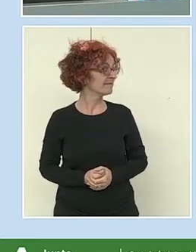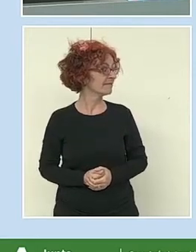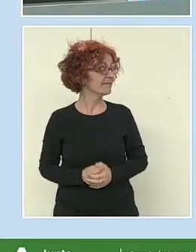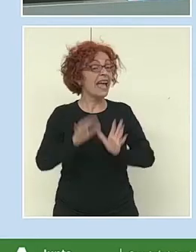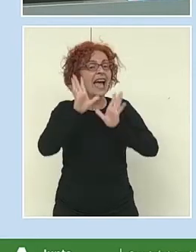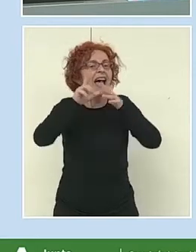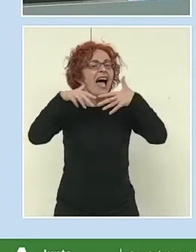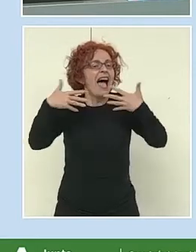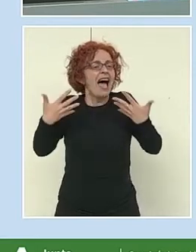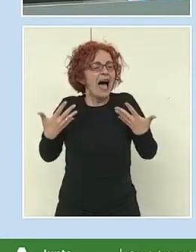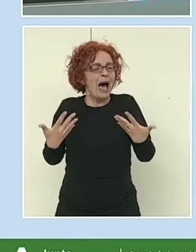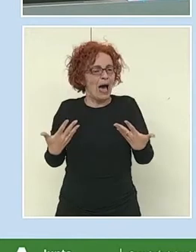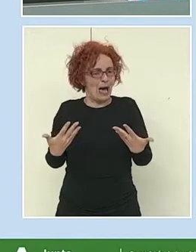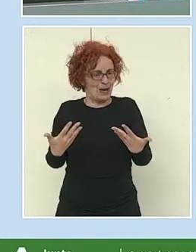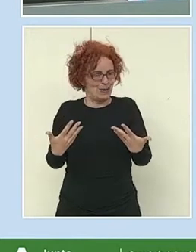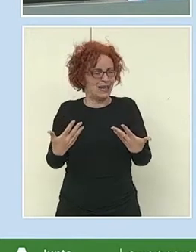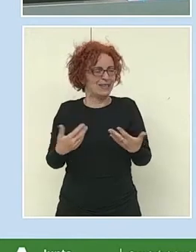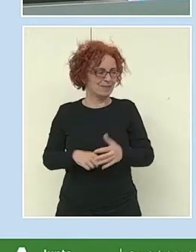Ahora, vale.